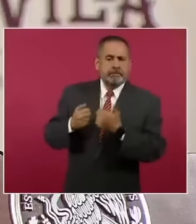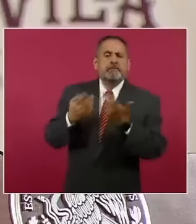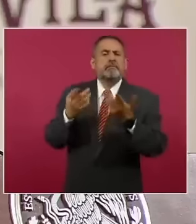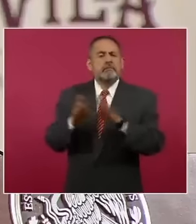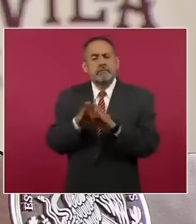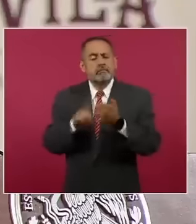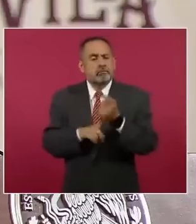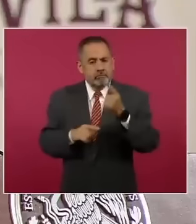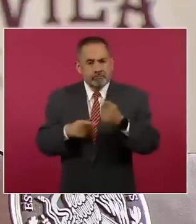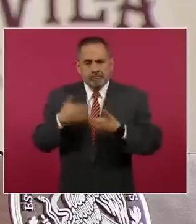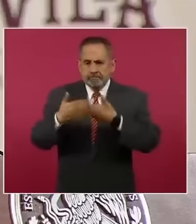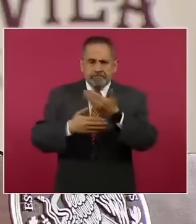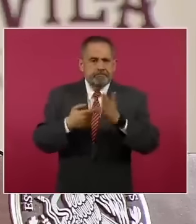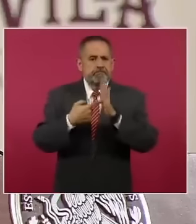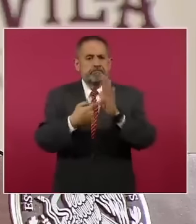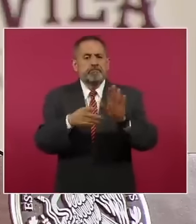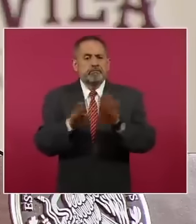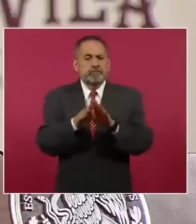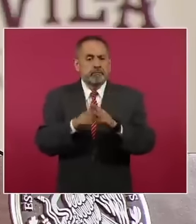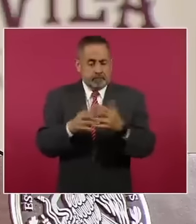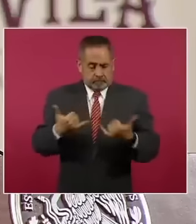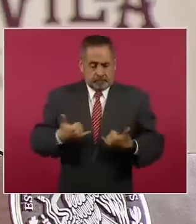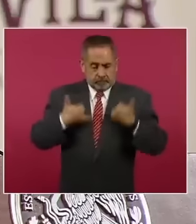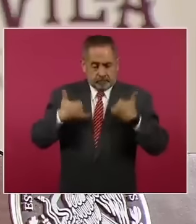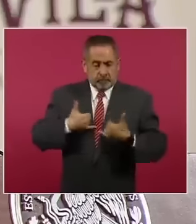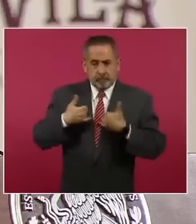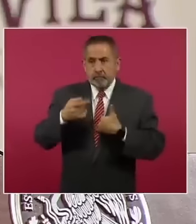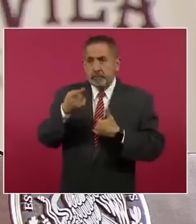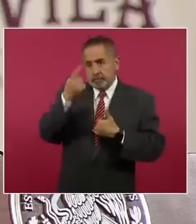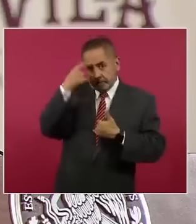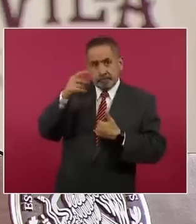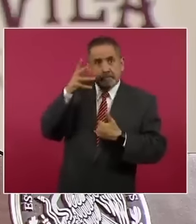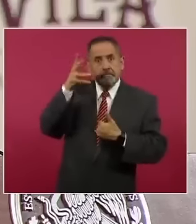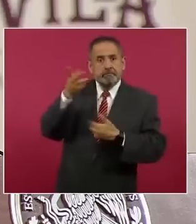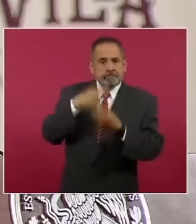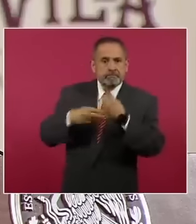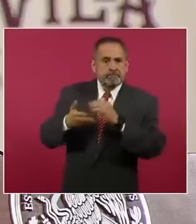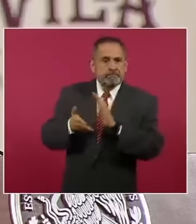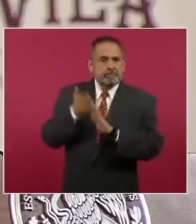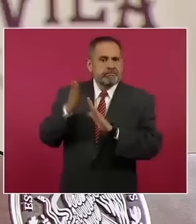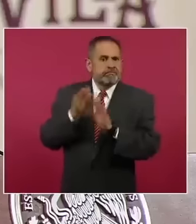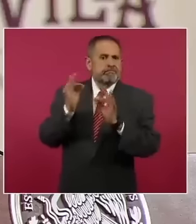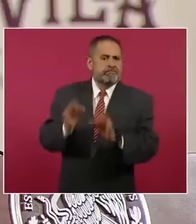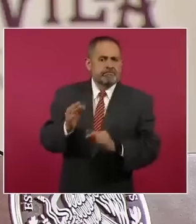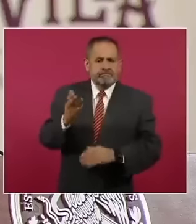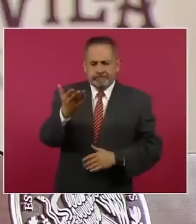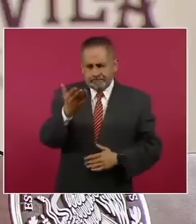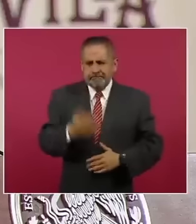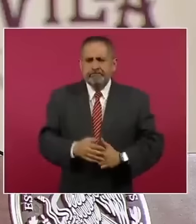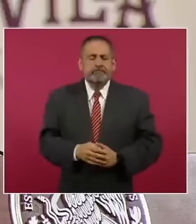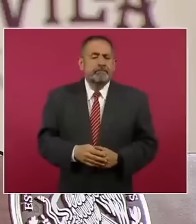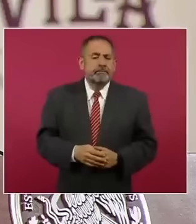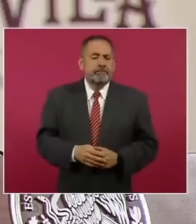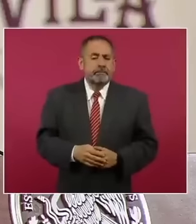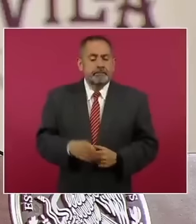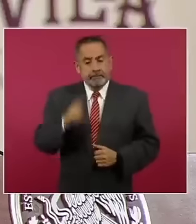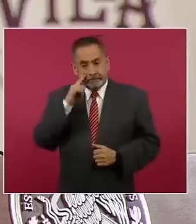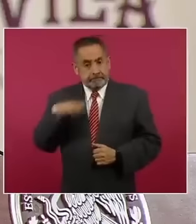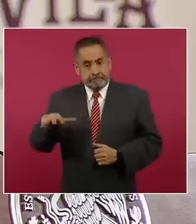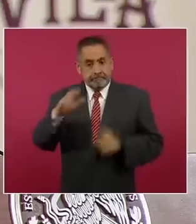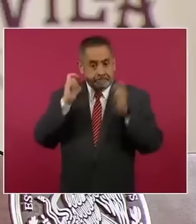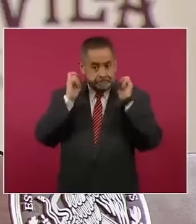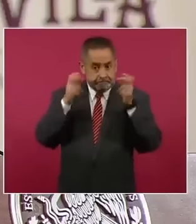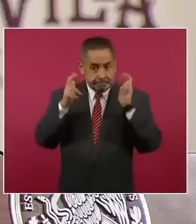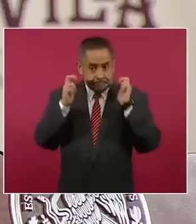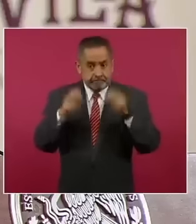vamos a informar los avances del programa Jóvenes Construyendo el Futuro. Adelante, gracias. En el caso de Chiapas,